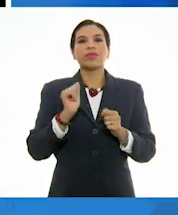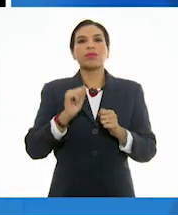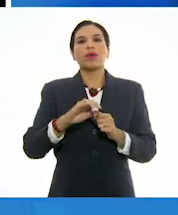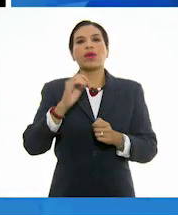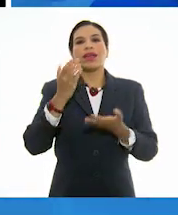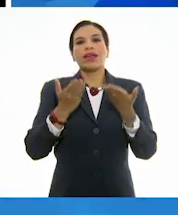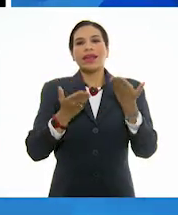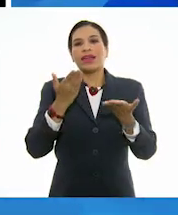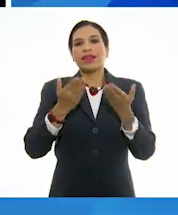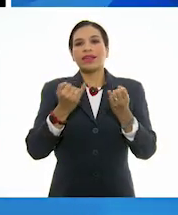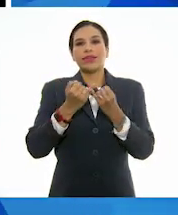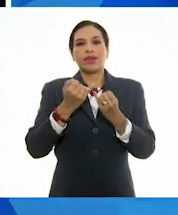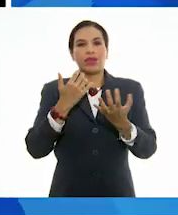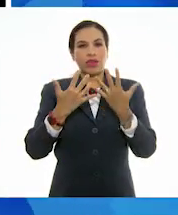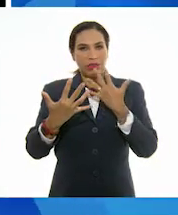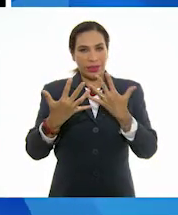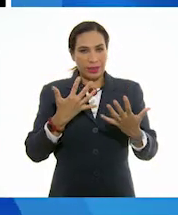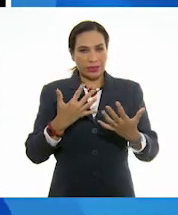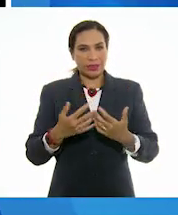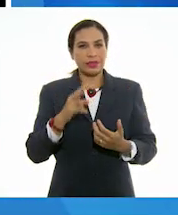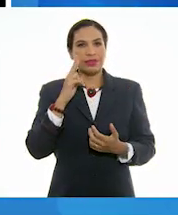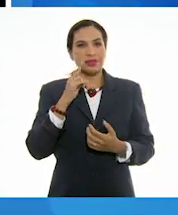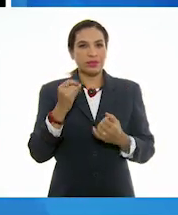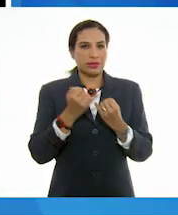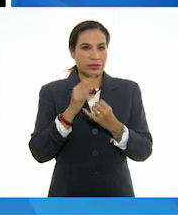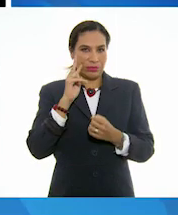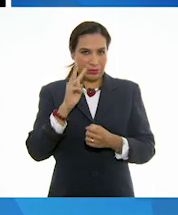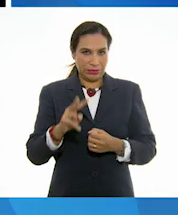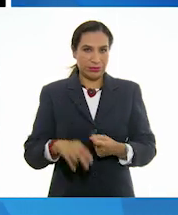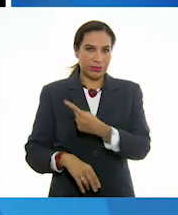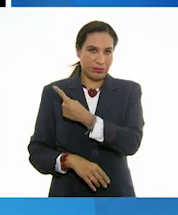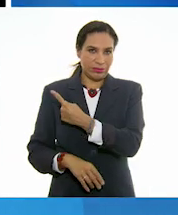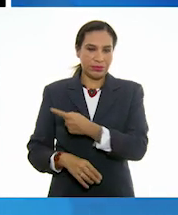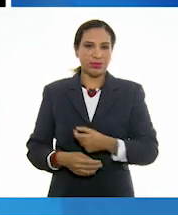y el contraste. Así me quedó.